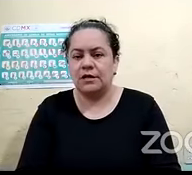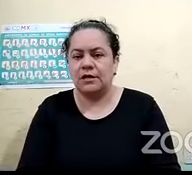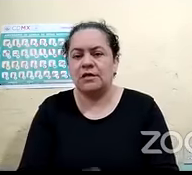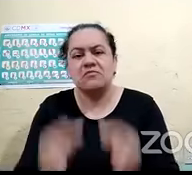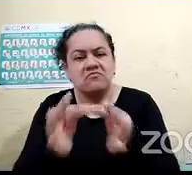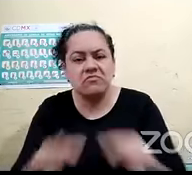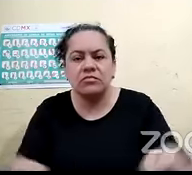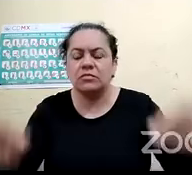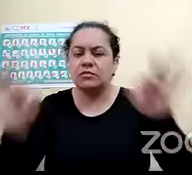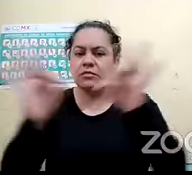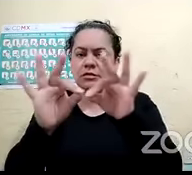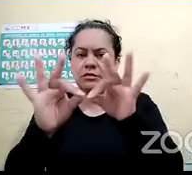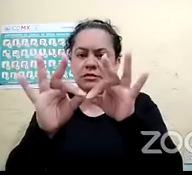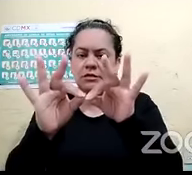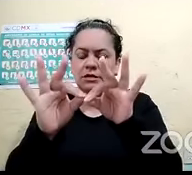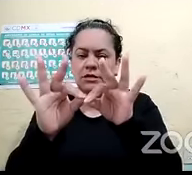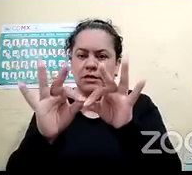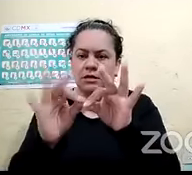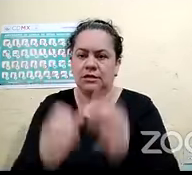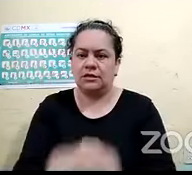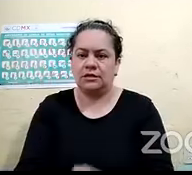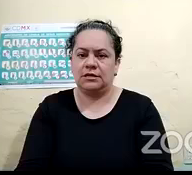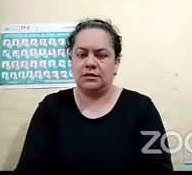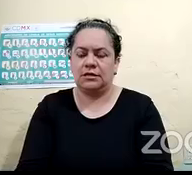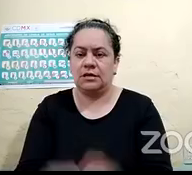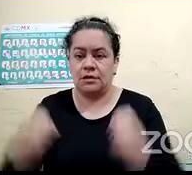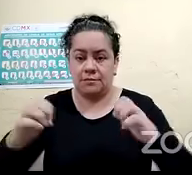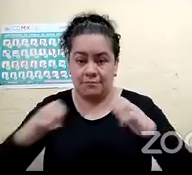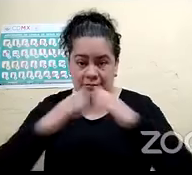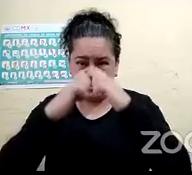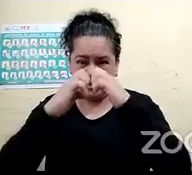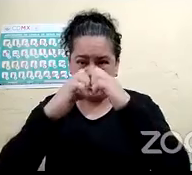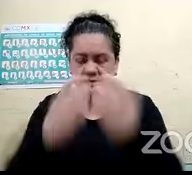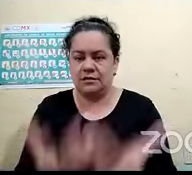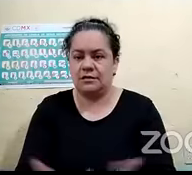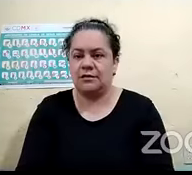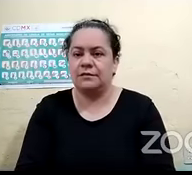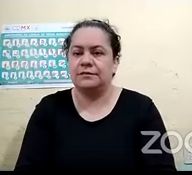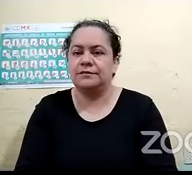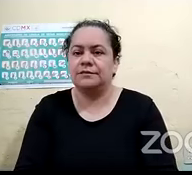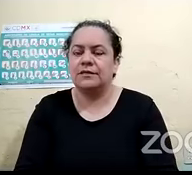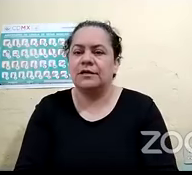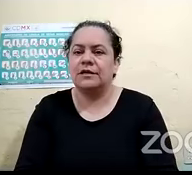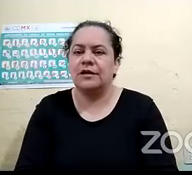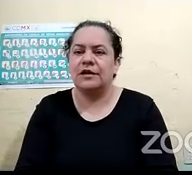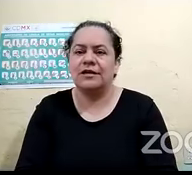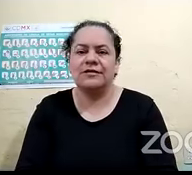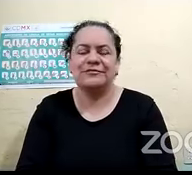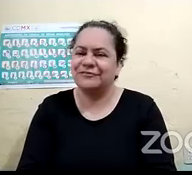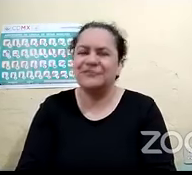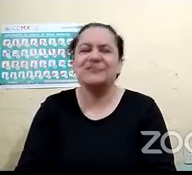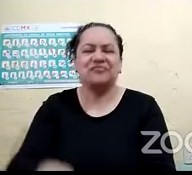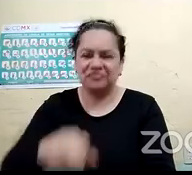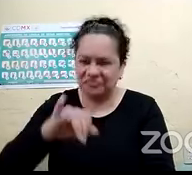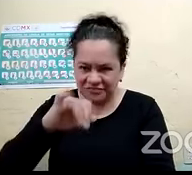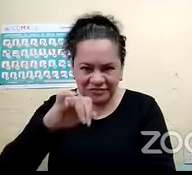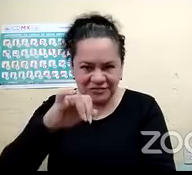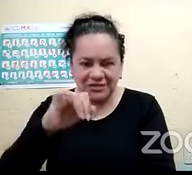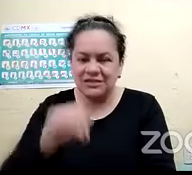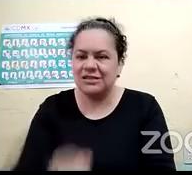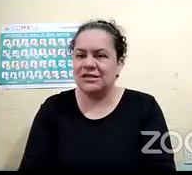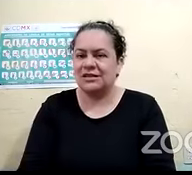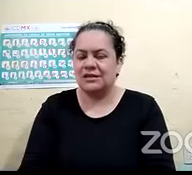ser útiles en casos de emergencia. Vas a ver que sí, yo estoy segurísima con el testimonio de ustedes.